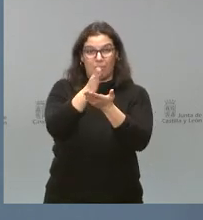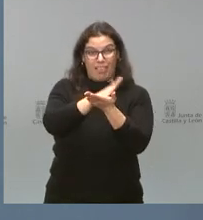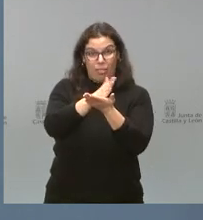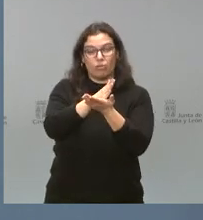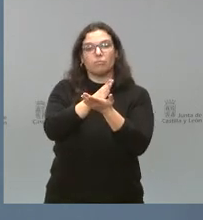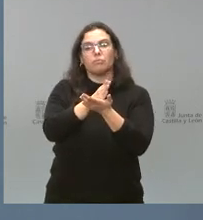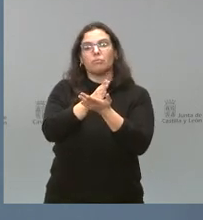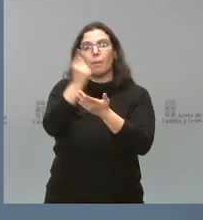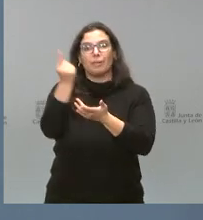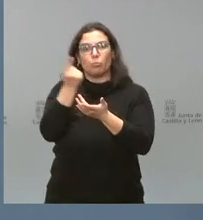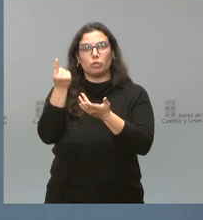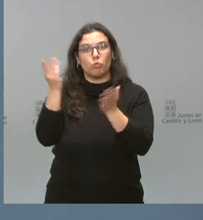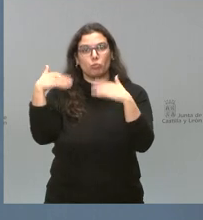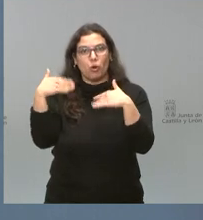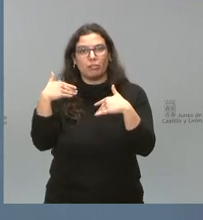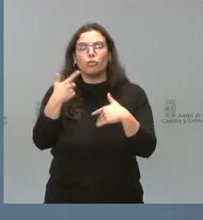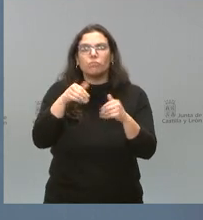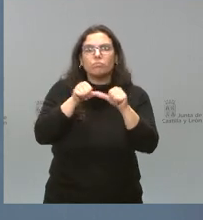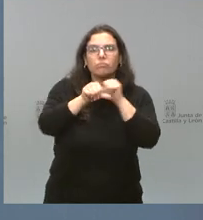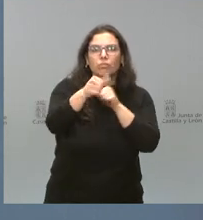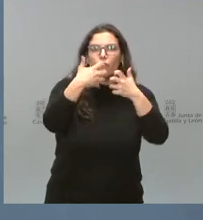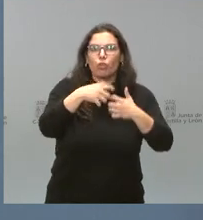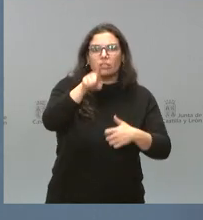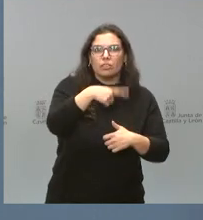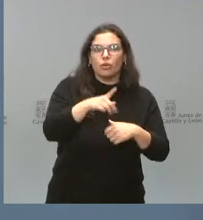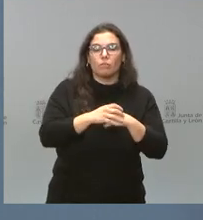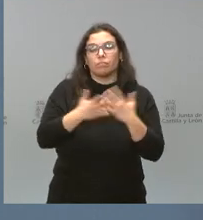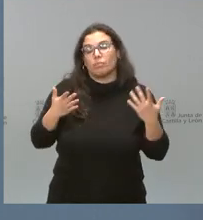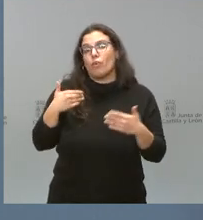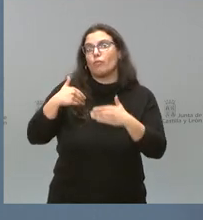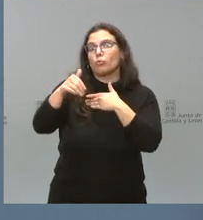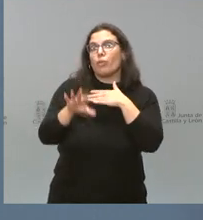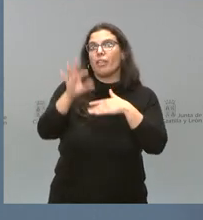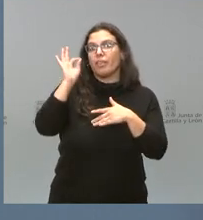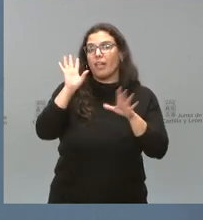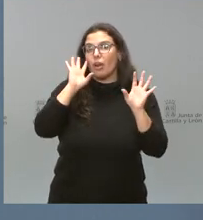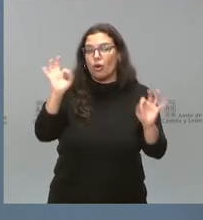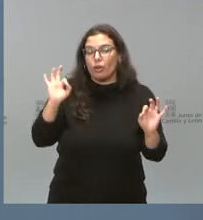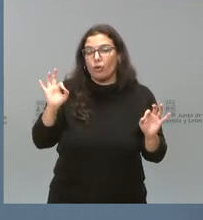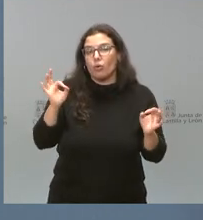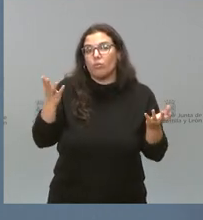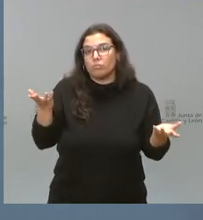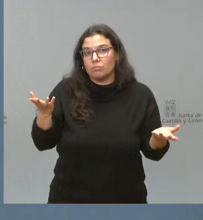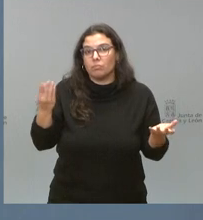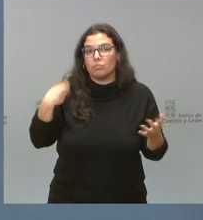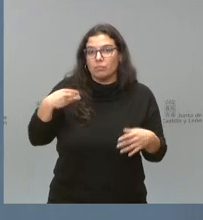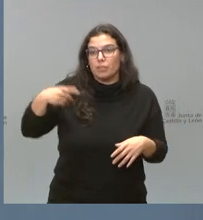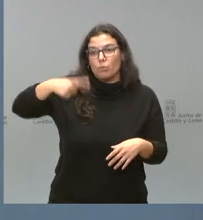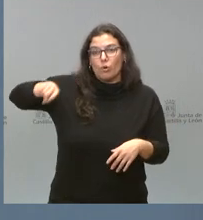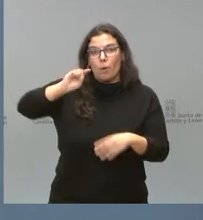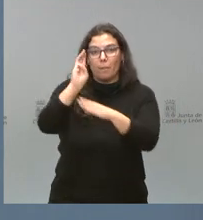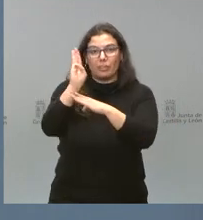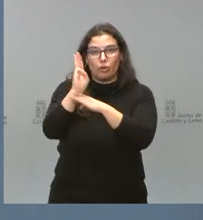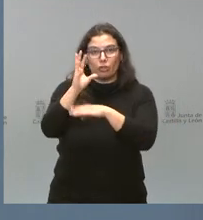condiciones. Pues, su futuro lo tiene que decir, como es natural, el propio patronato